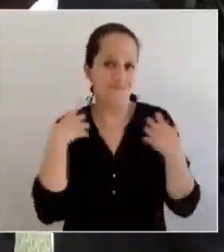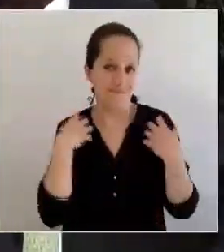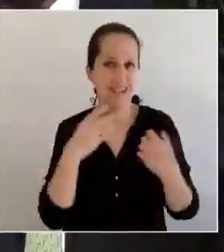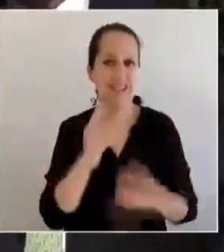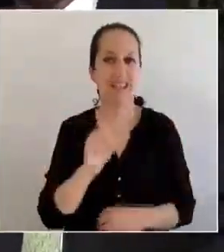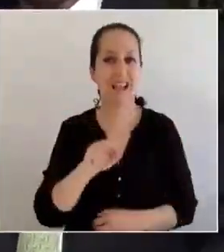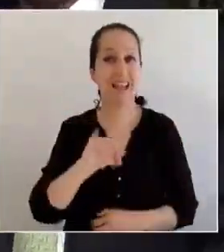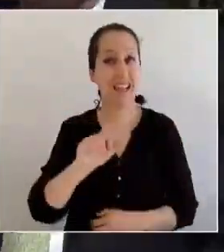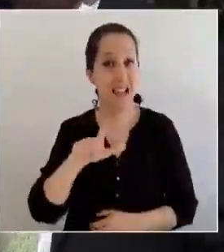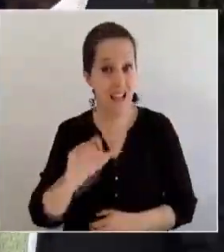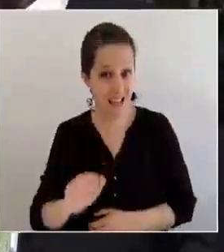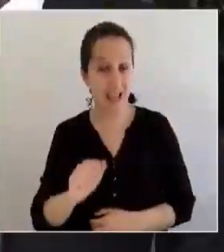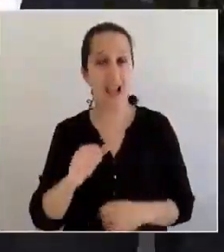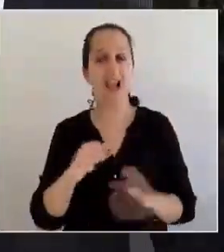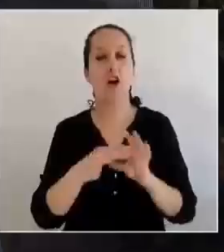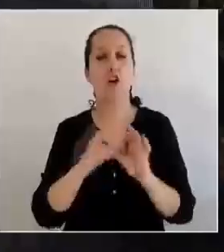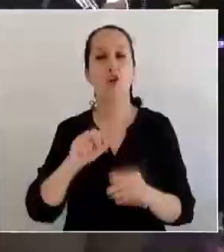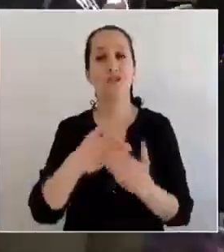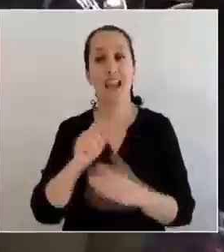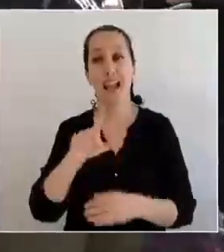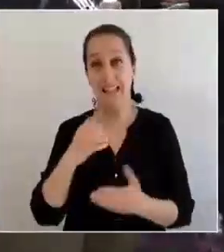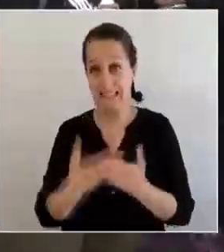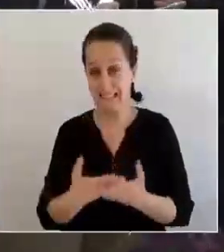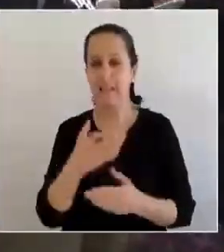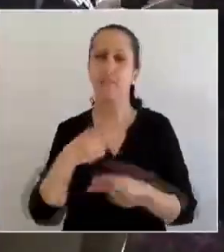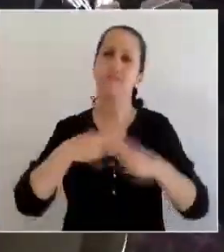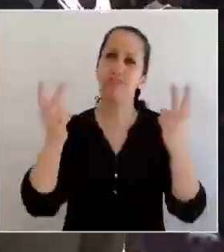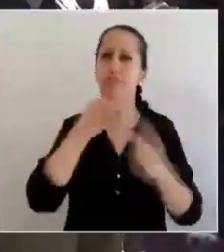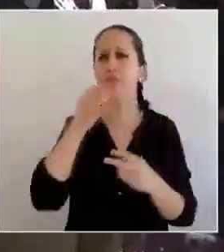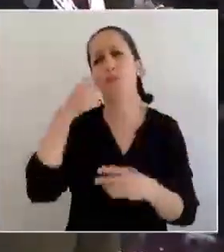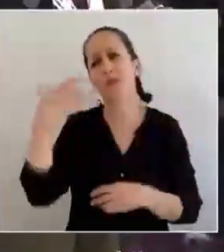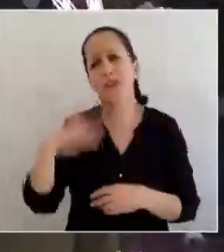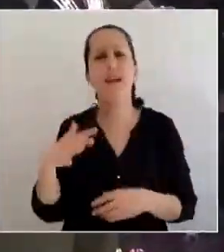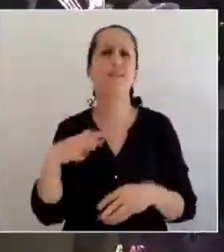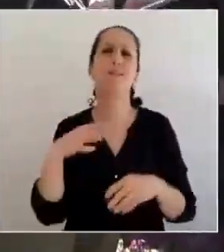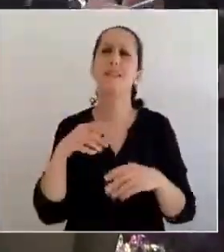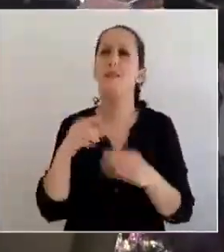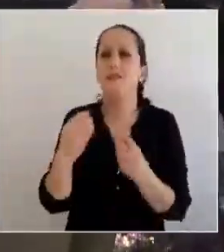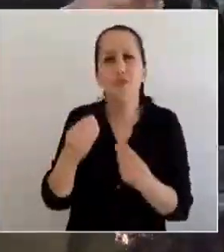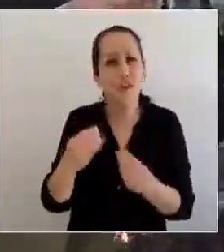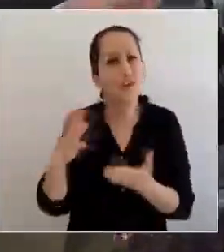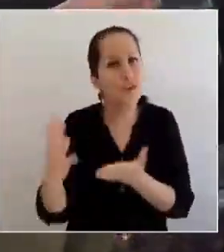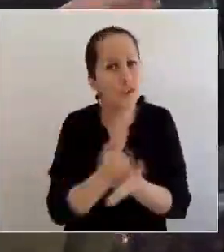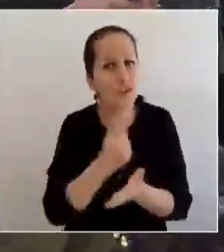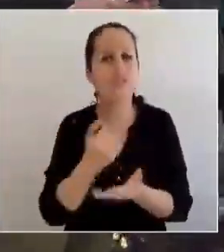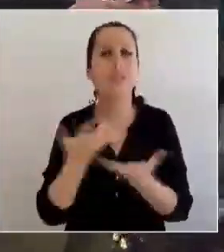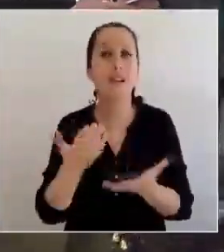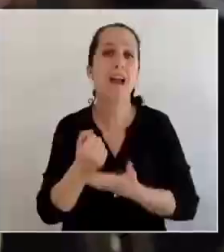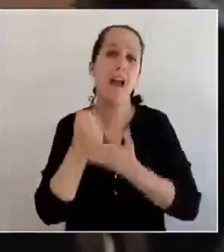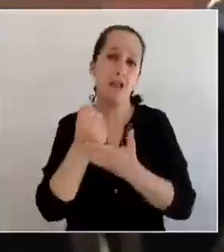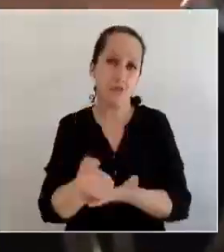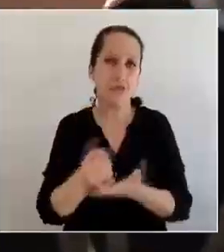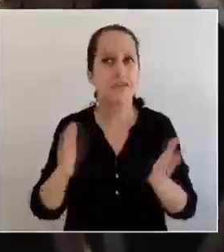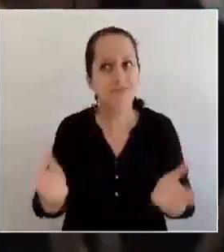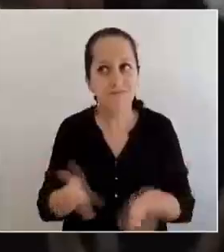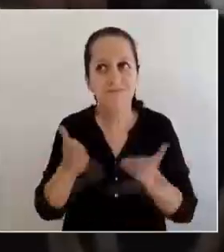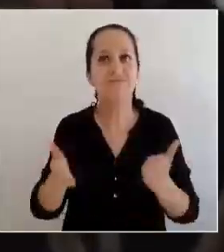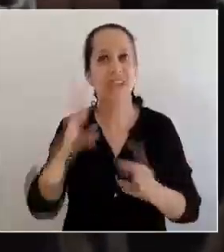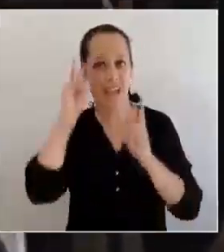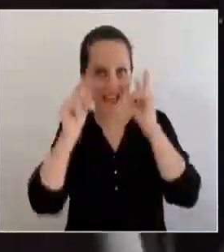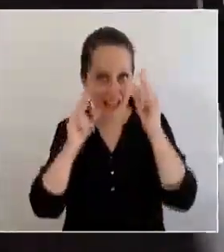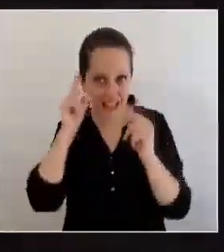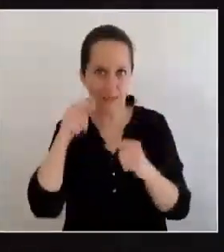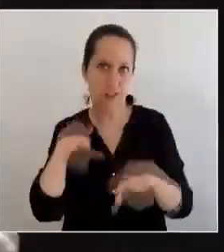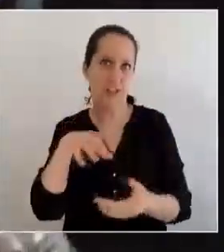Concepción, Daniela González, protagonizó el anuncio y valoró el logro alcanzado, el cual permitirá potenciar el